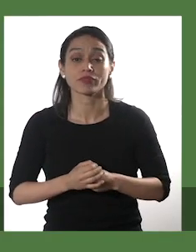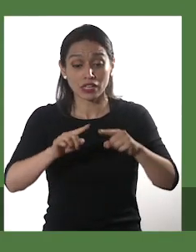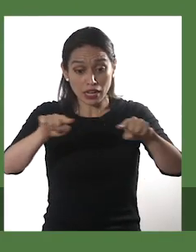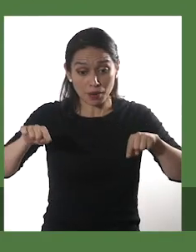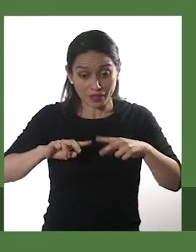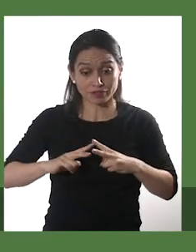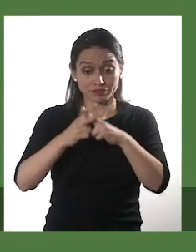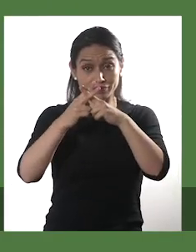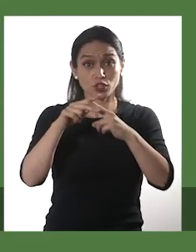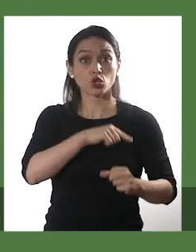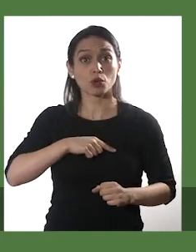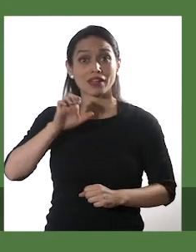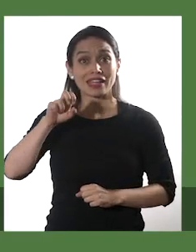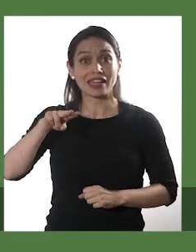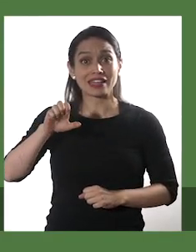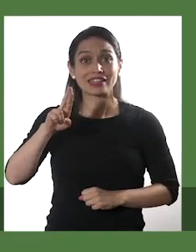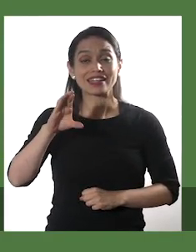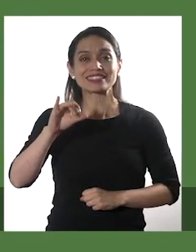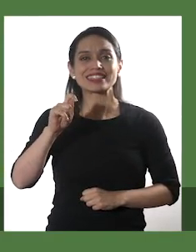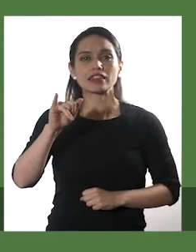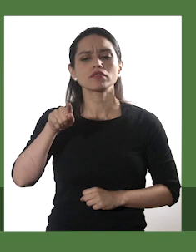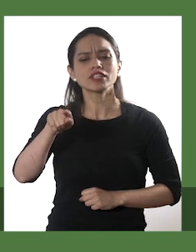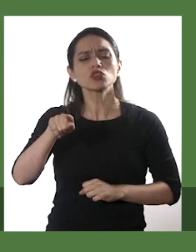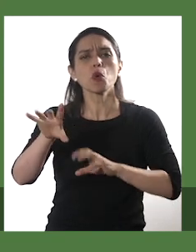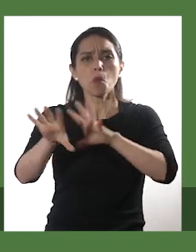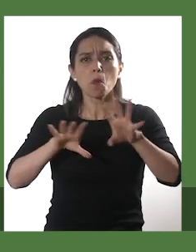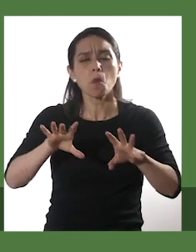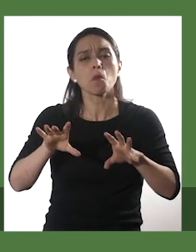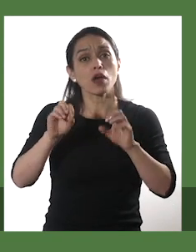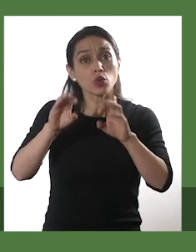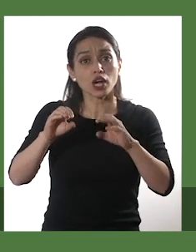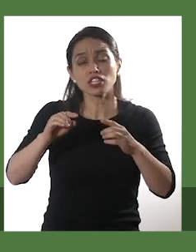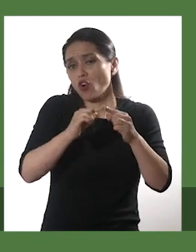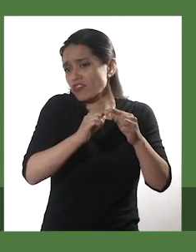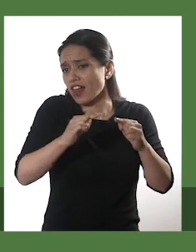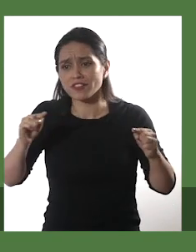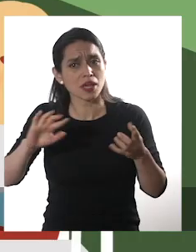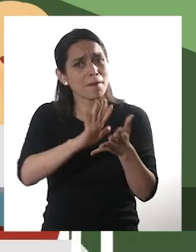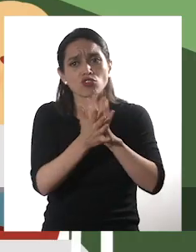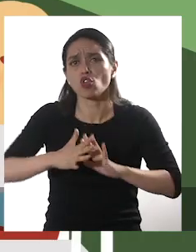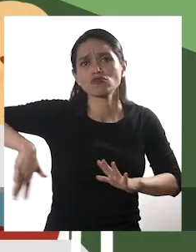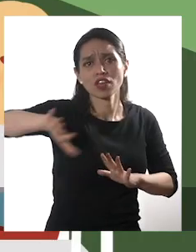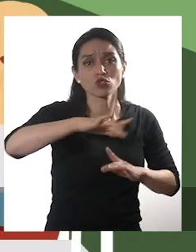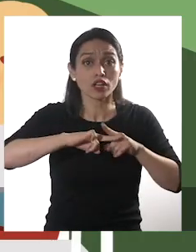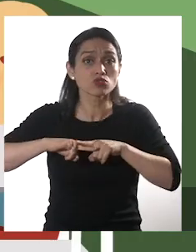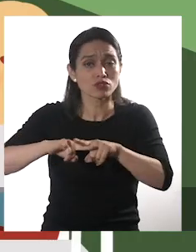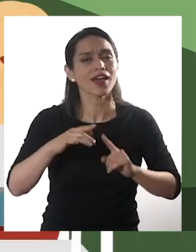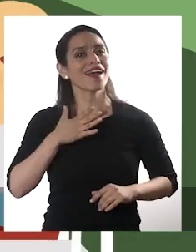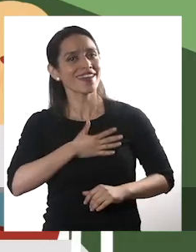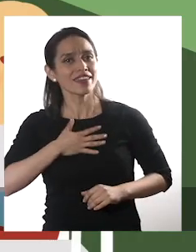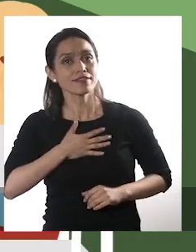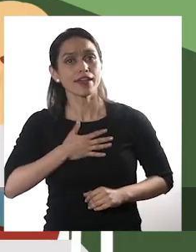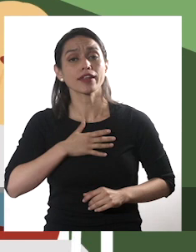Interactiva de Energía, EnerCity, es un recurso educativo transversal a todos los sectores de la sociedad y pretende acercar